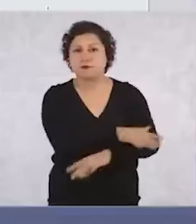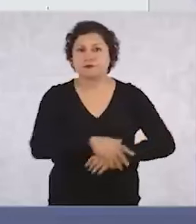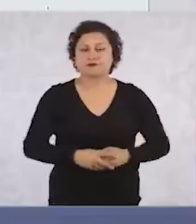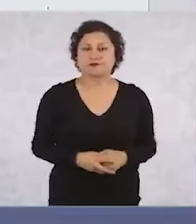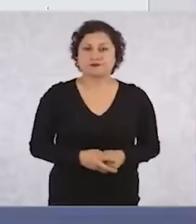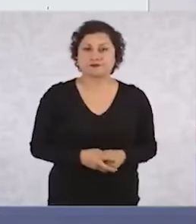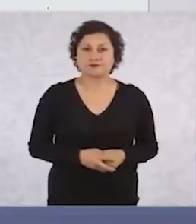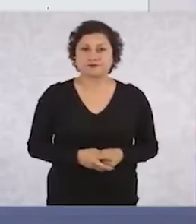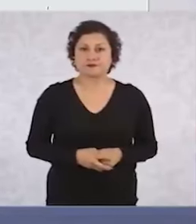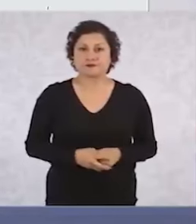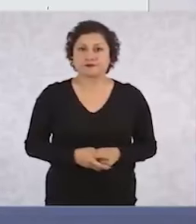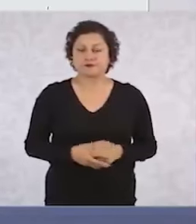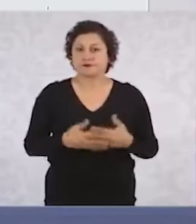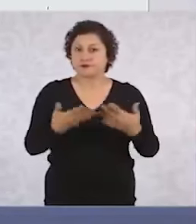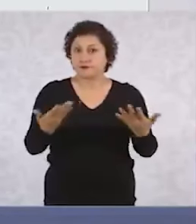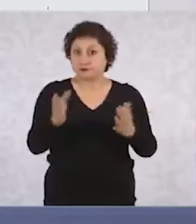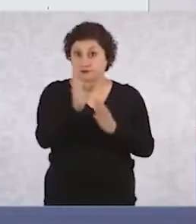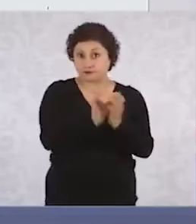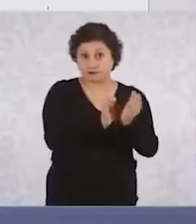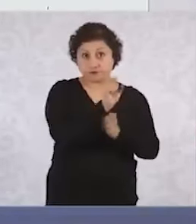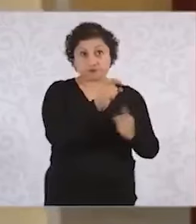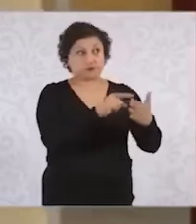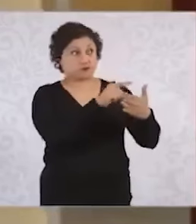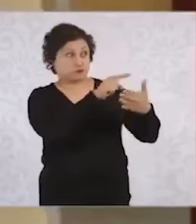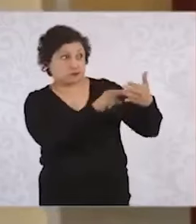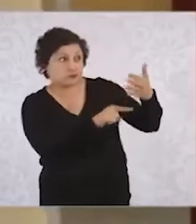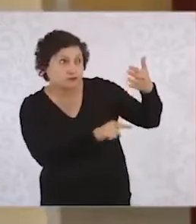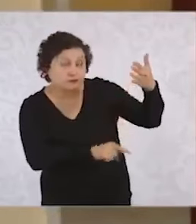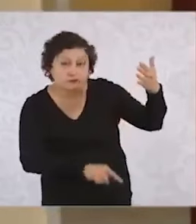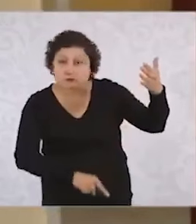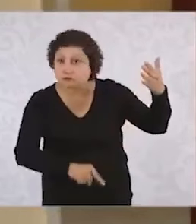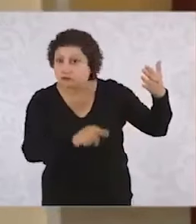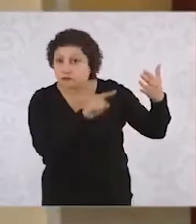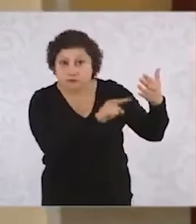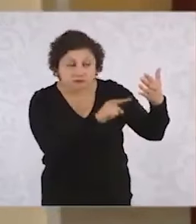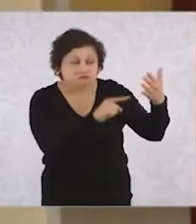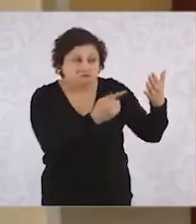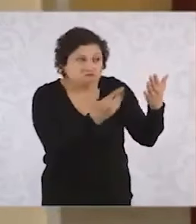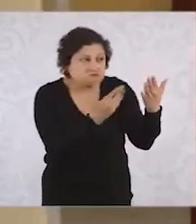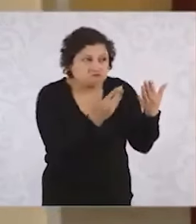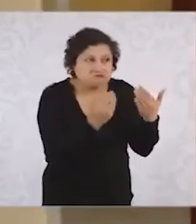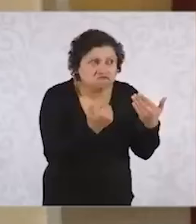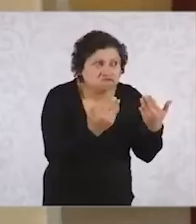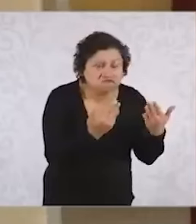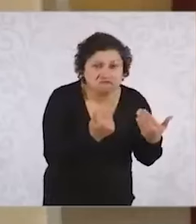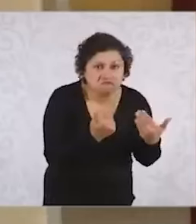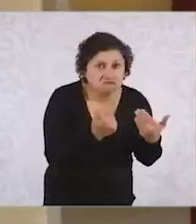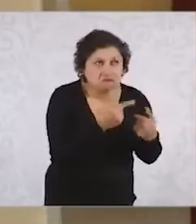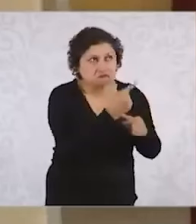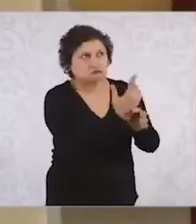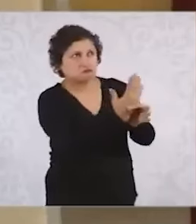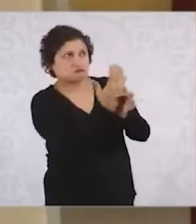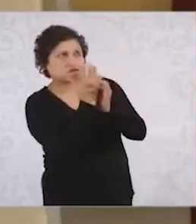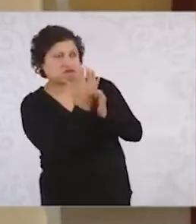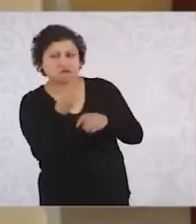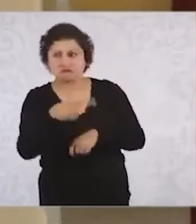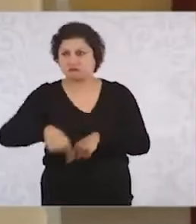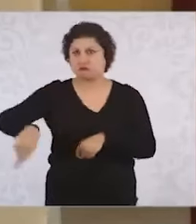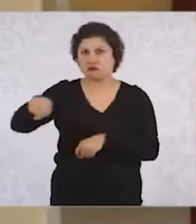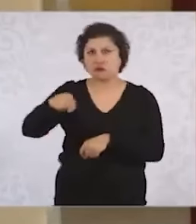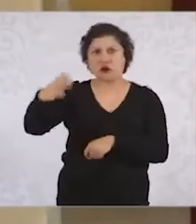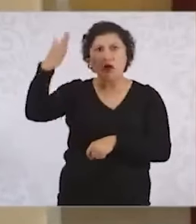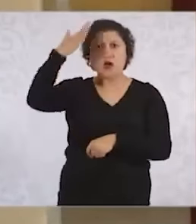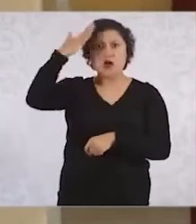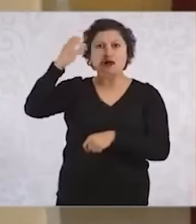En ningún lugar de la Constitución Política de los Estados Unidos Mexicanos dice que la Corte puede